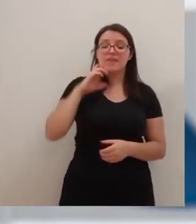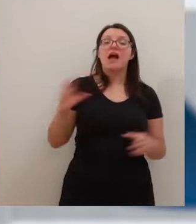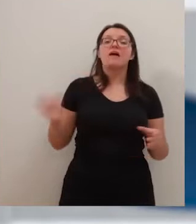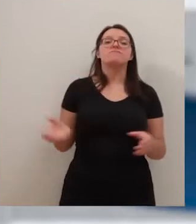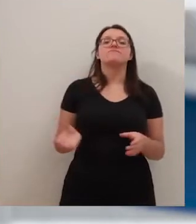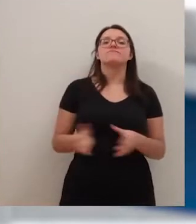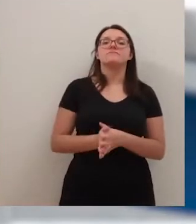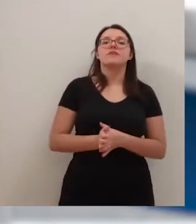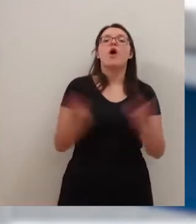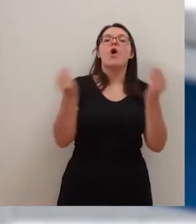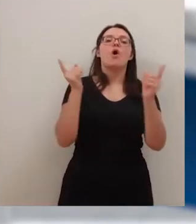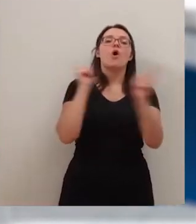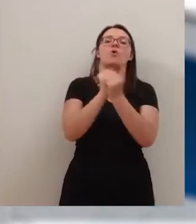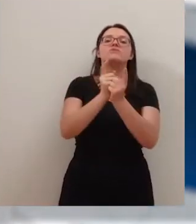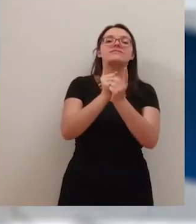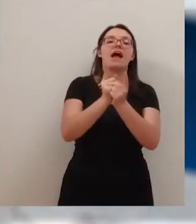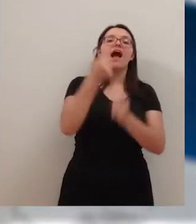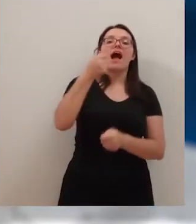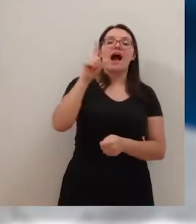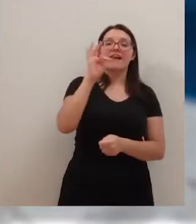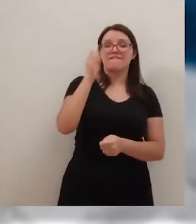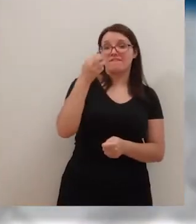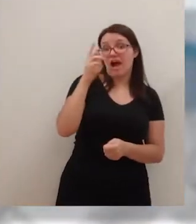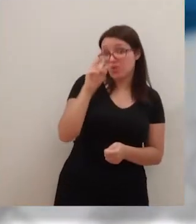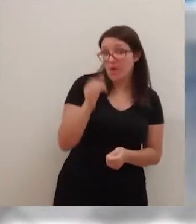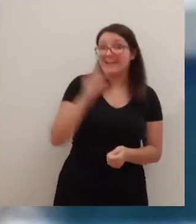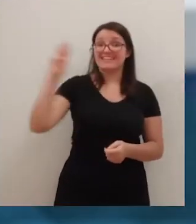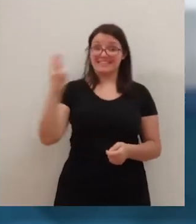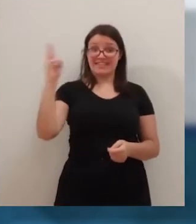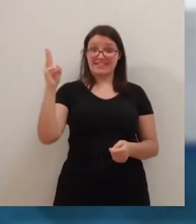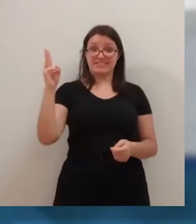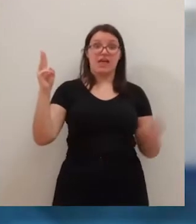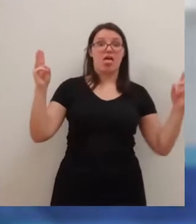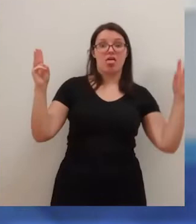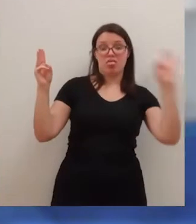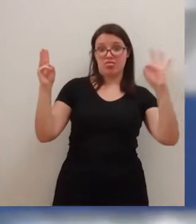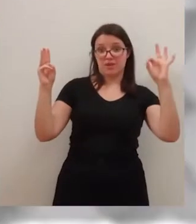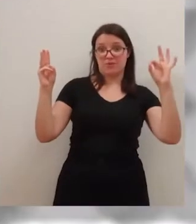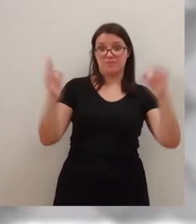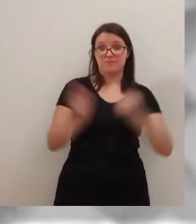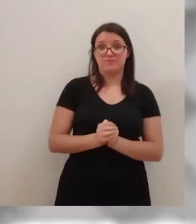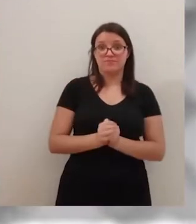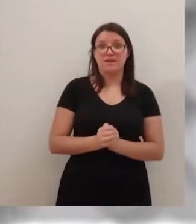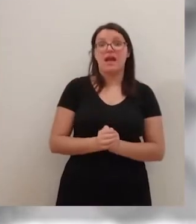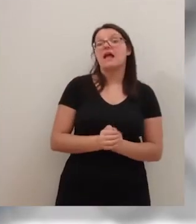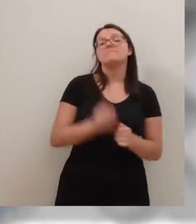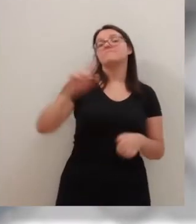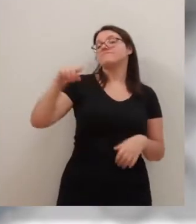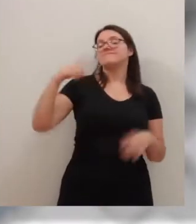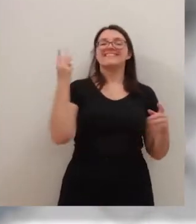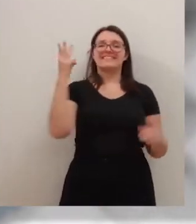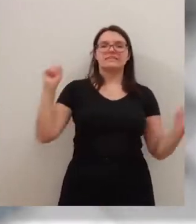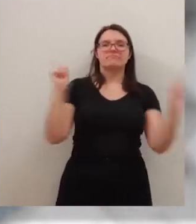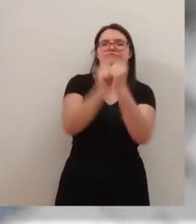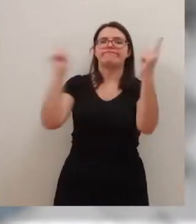al recién ascendido Alfaro y logró un triunfo por tres goles a cero. El equipo de Juan García consiguió anotar después de tres